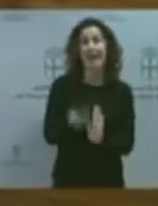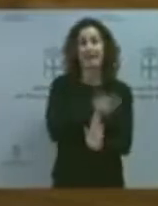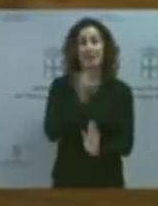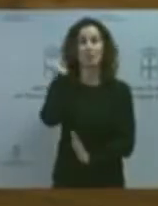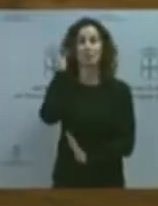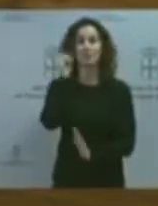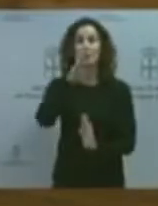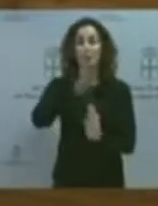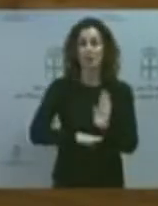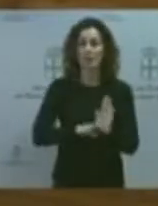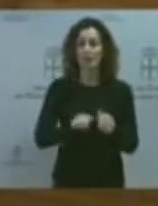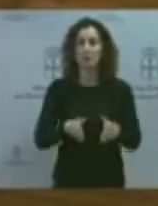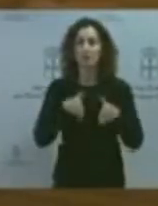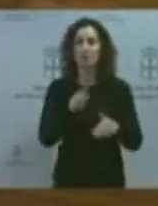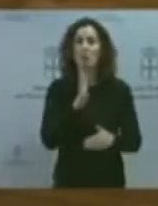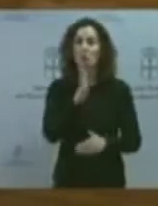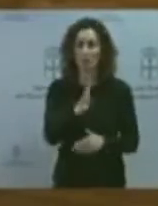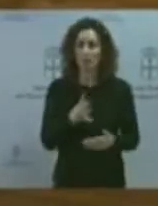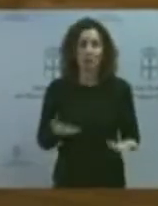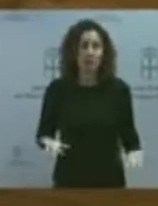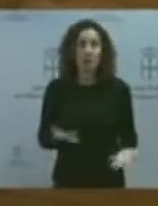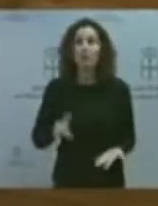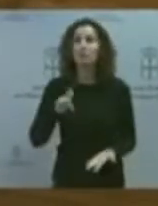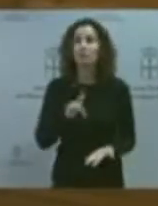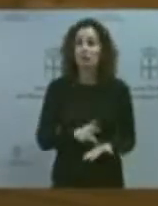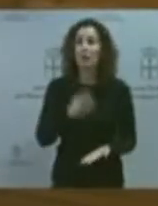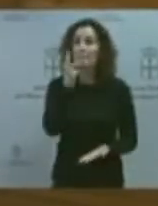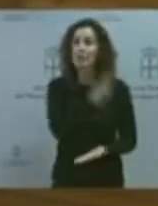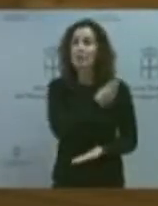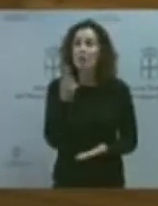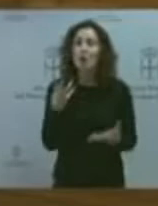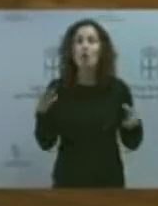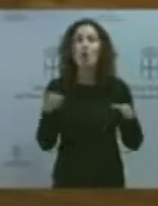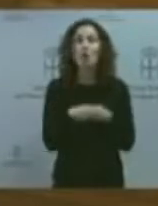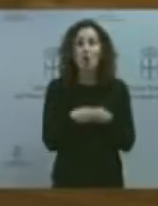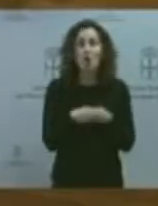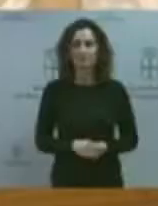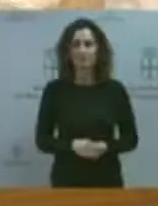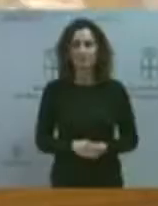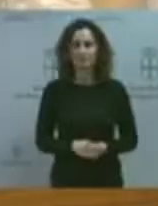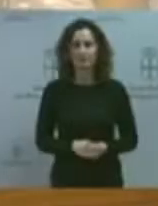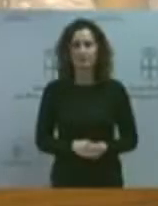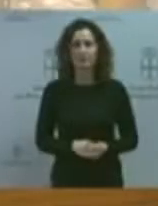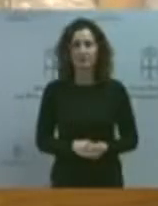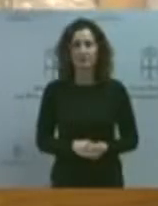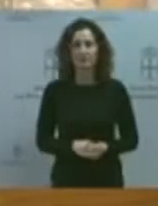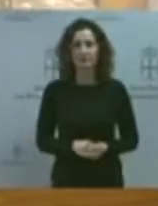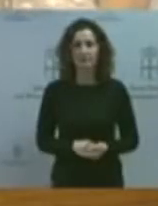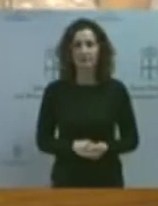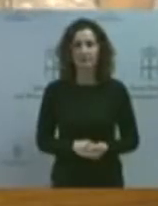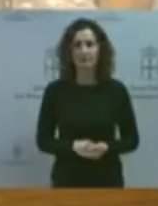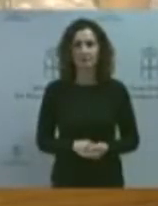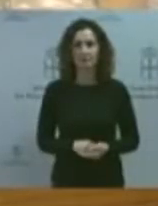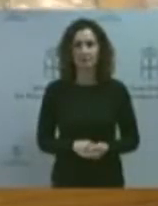estrictamente con nuestro compromiso con los electores, compromiso que nos otorgó una mayoría holgada en esta Cámara. Muchas gracias. Vaya papelones que tiene, señor